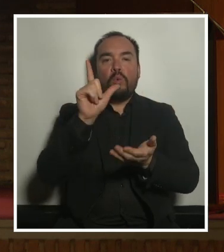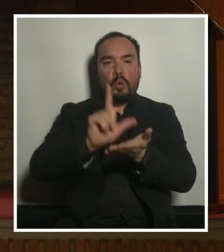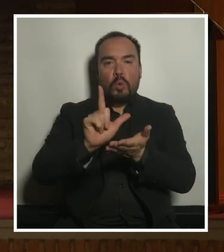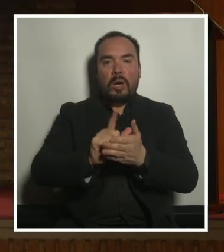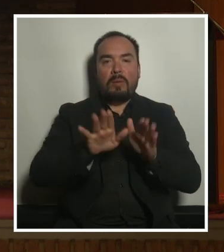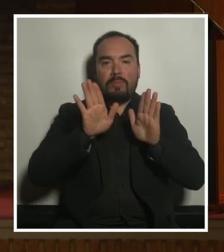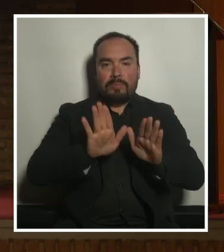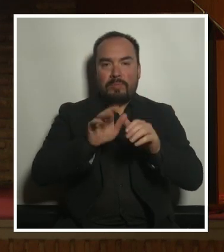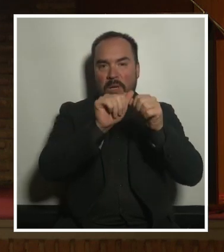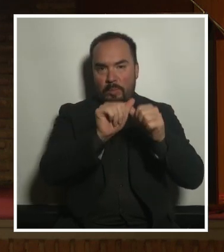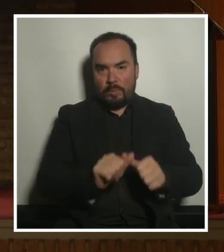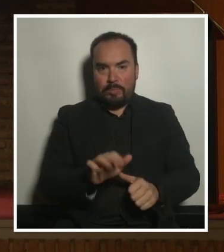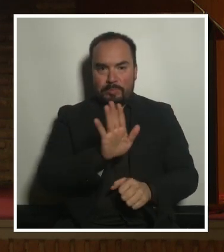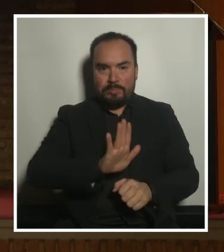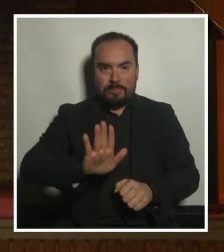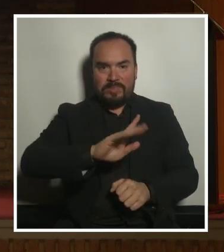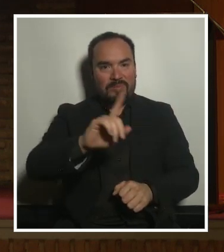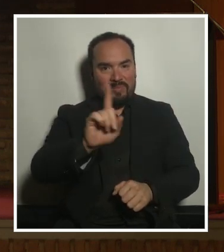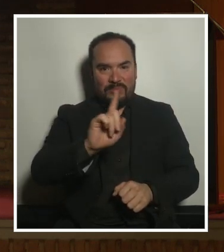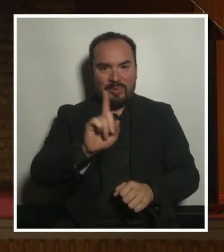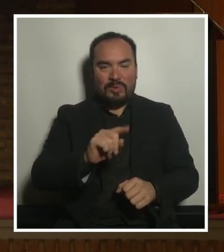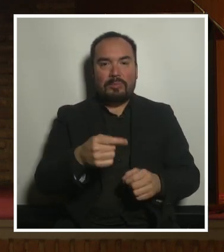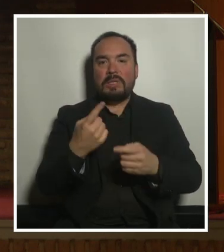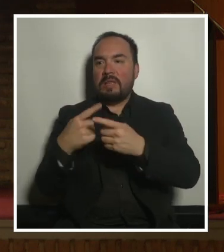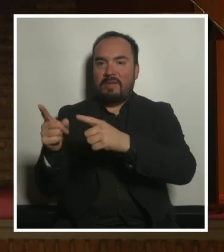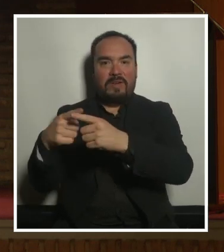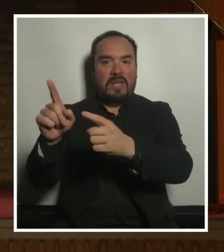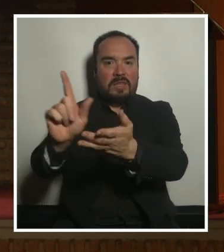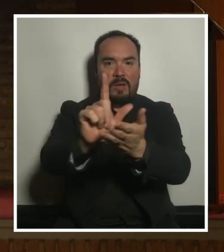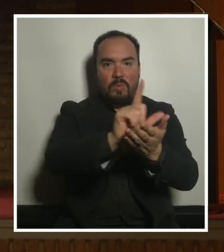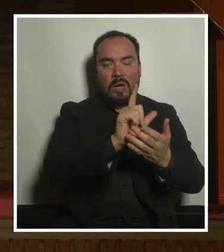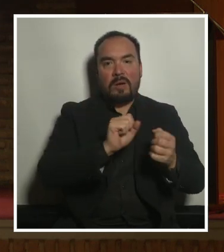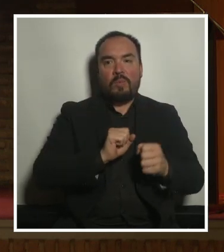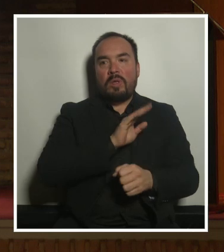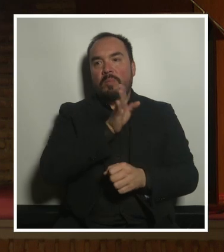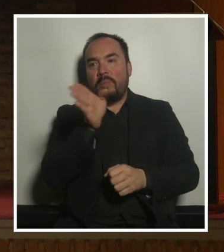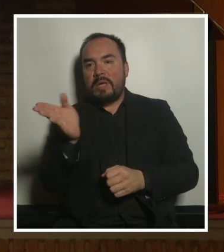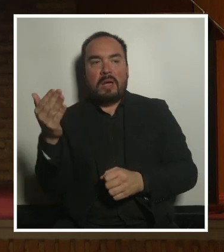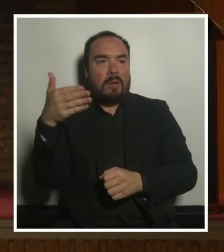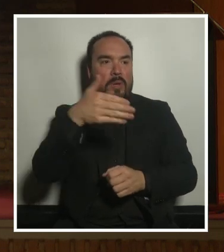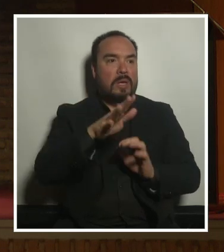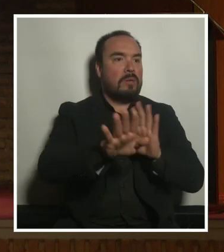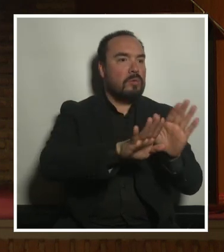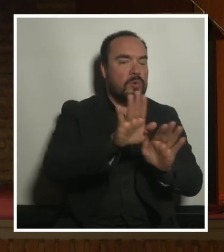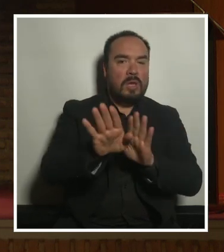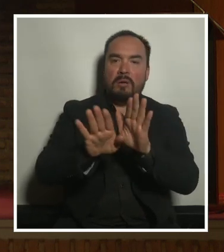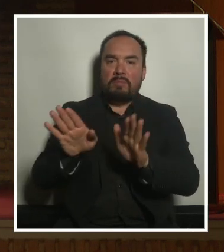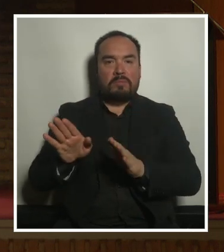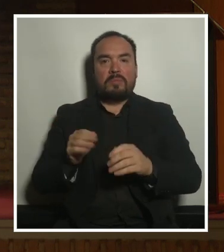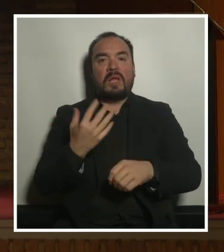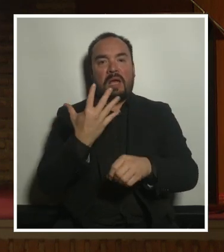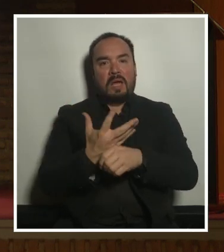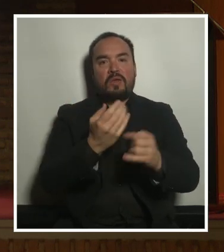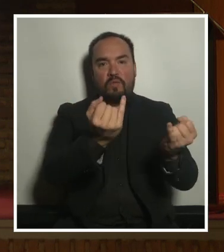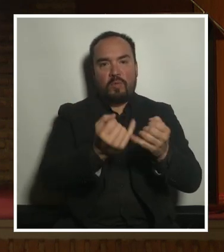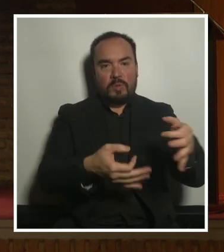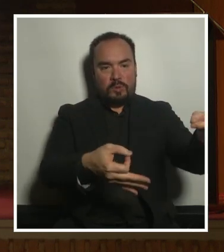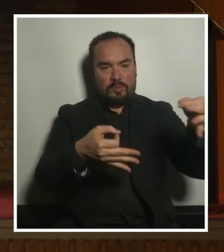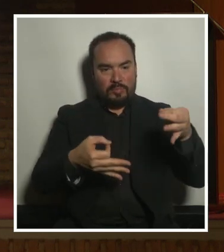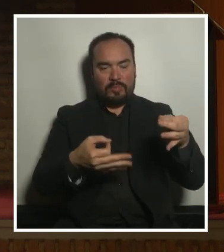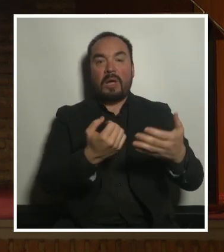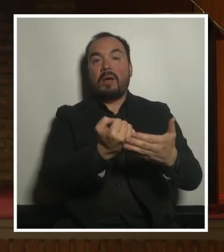dinámicos, no se producen en un único sitio. Podemos tener determinados equipamientos que nos ayudan, pero